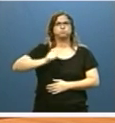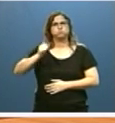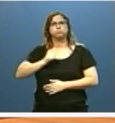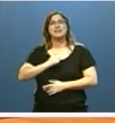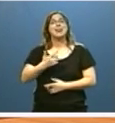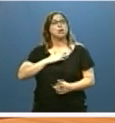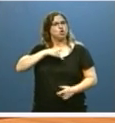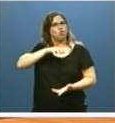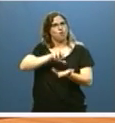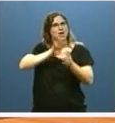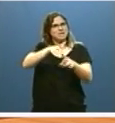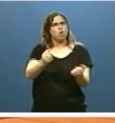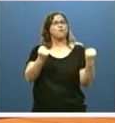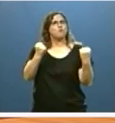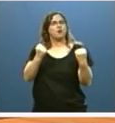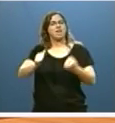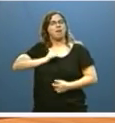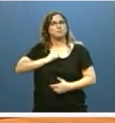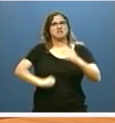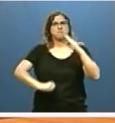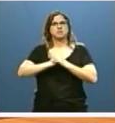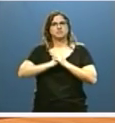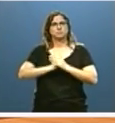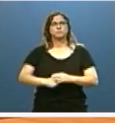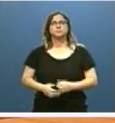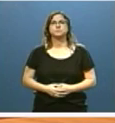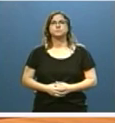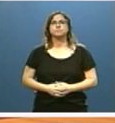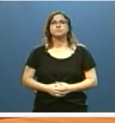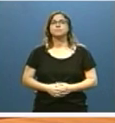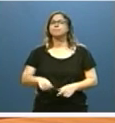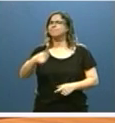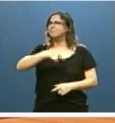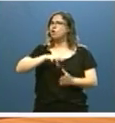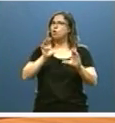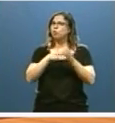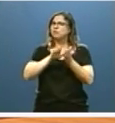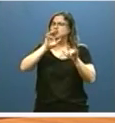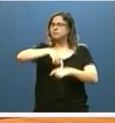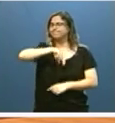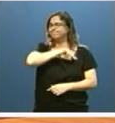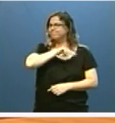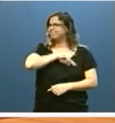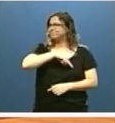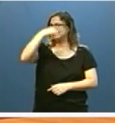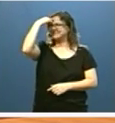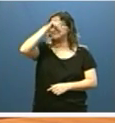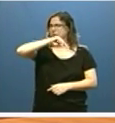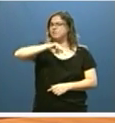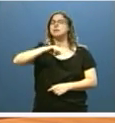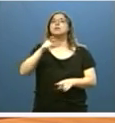fortalezas que tiene nuestra tierra. Y es consciente también de sus muchas limitaciones